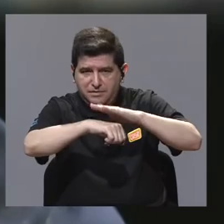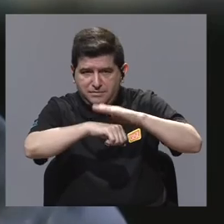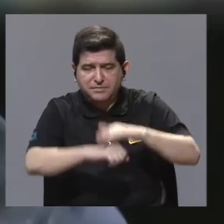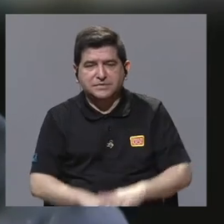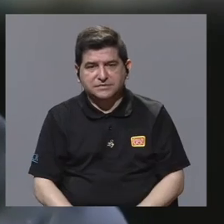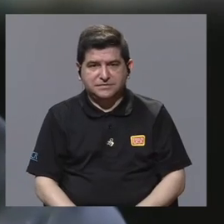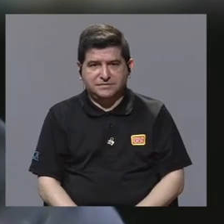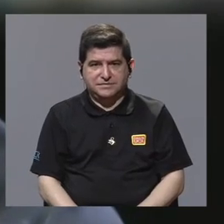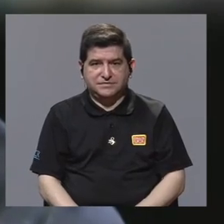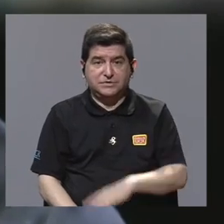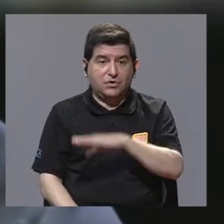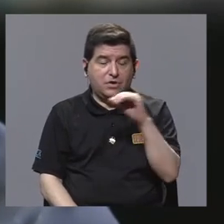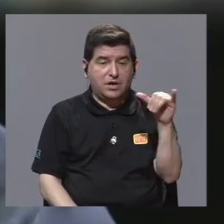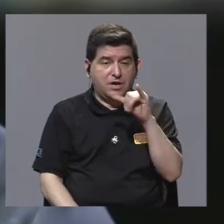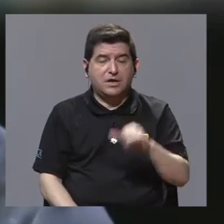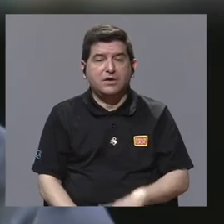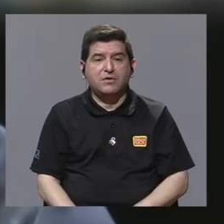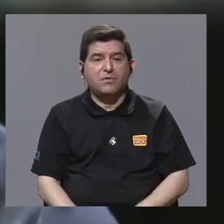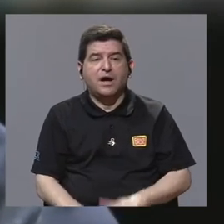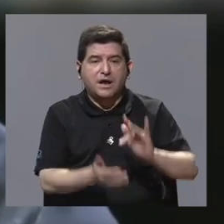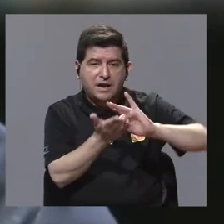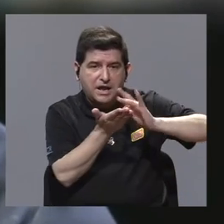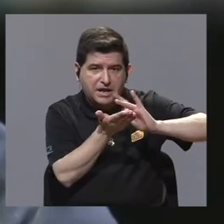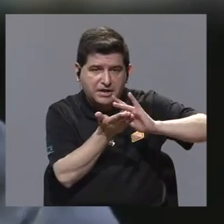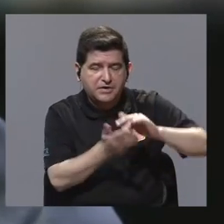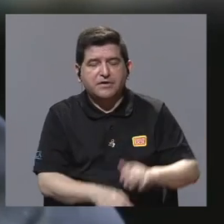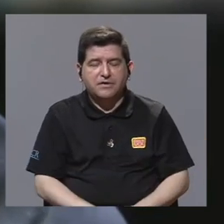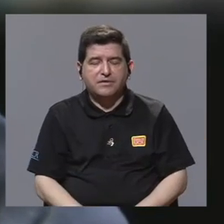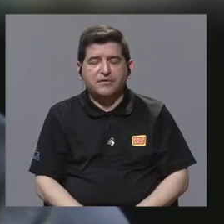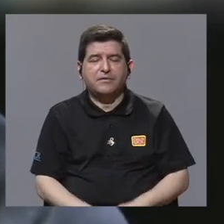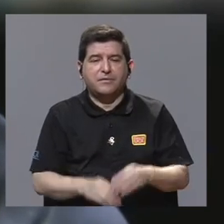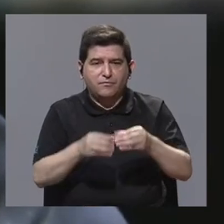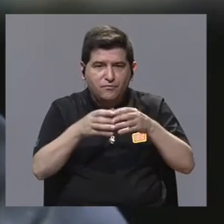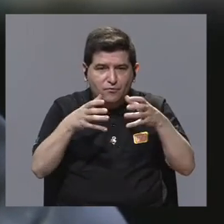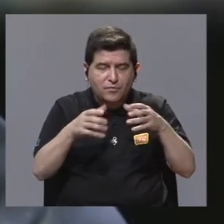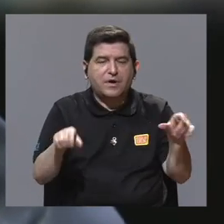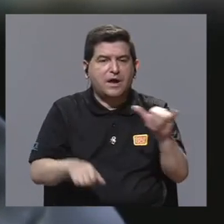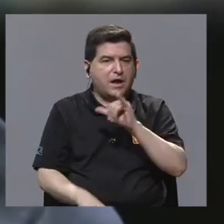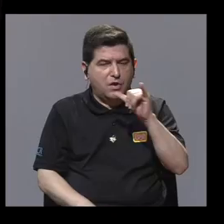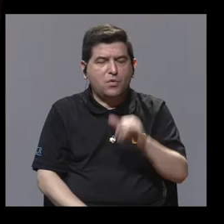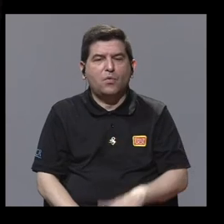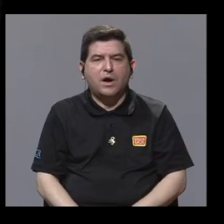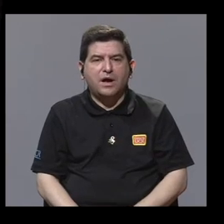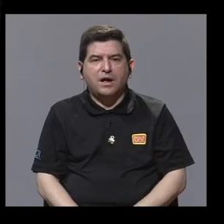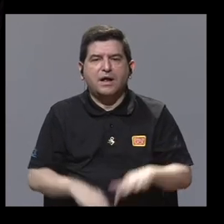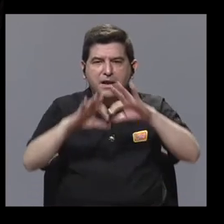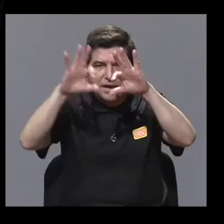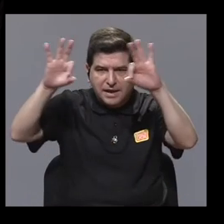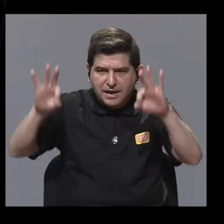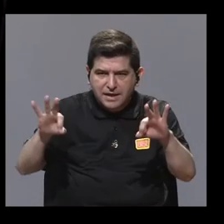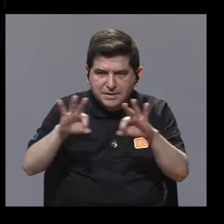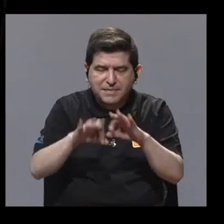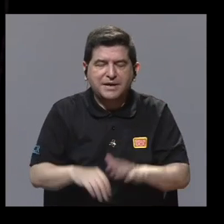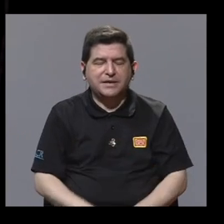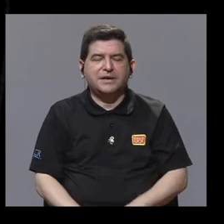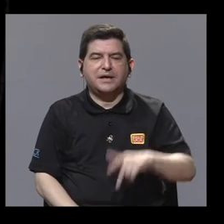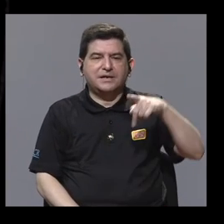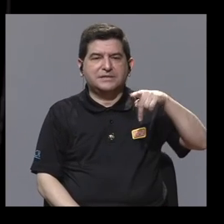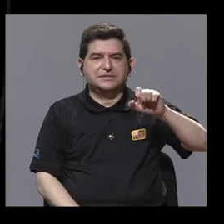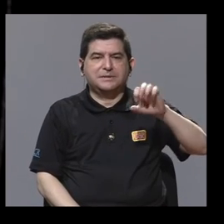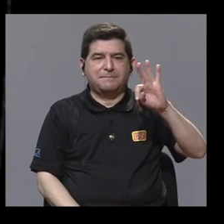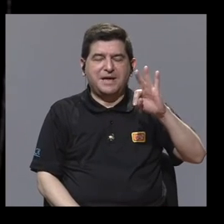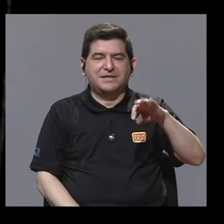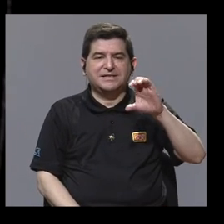tanto en radiofarmacia, ¿verdad? Como también en imaginología PET-CT